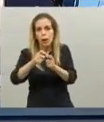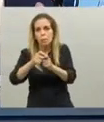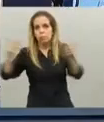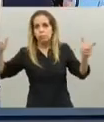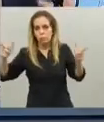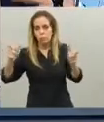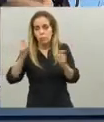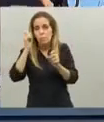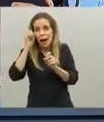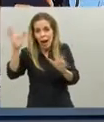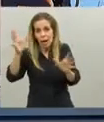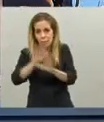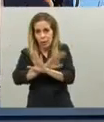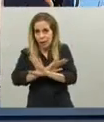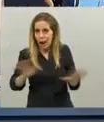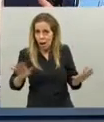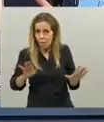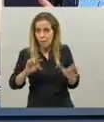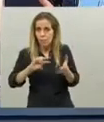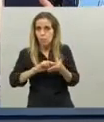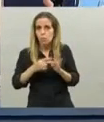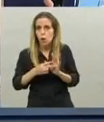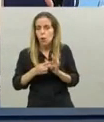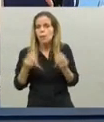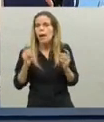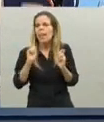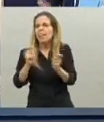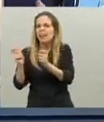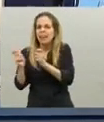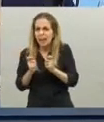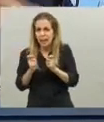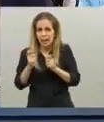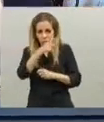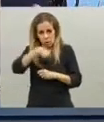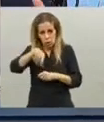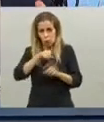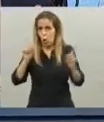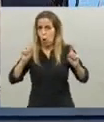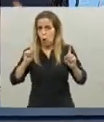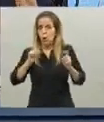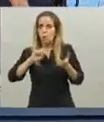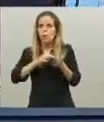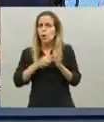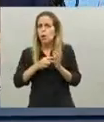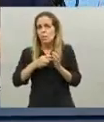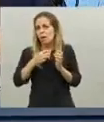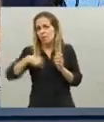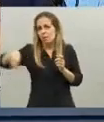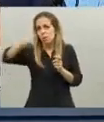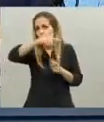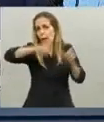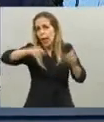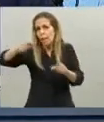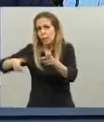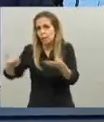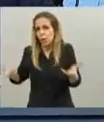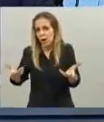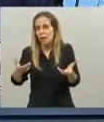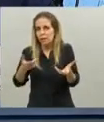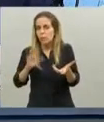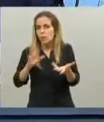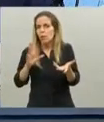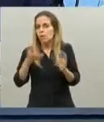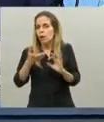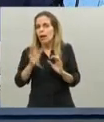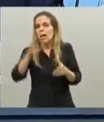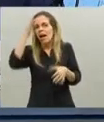contagios y no es un problema de los que estamos acá es un problema de todos y es una forma de comportarse